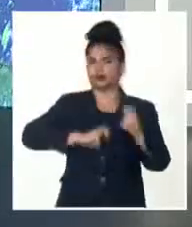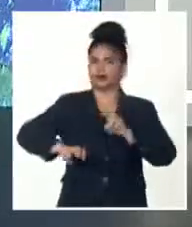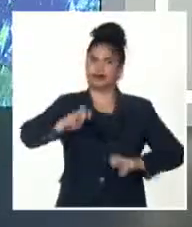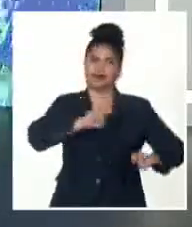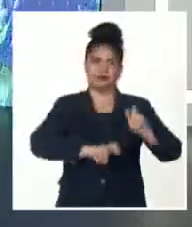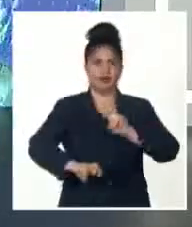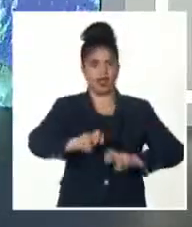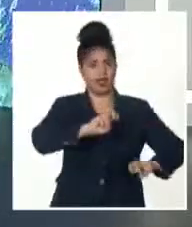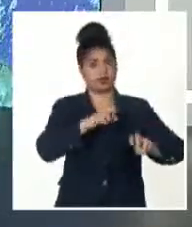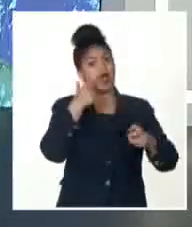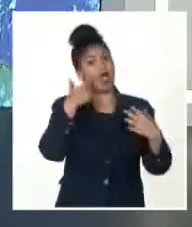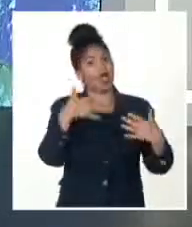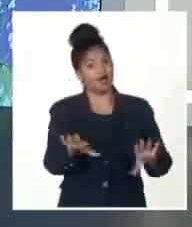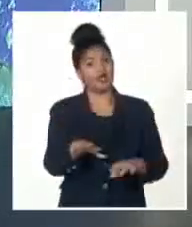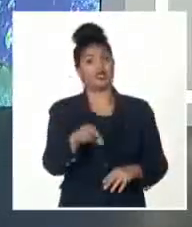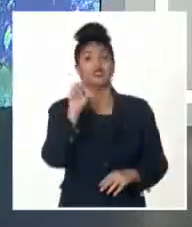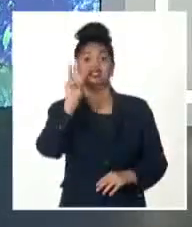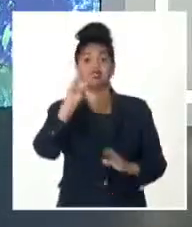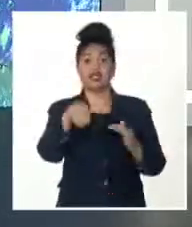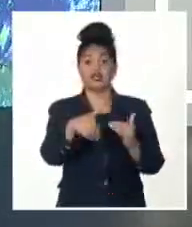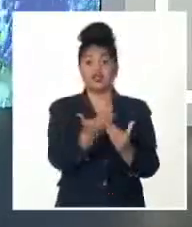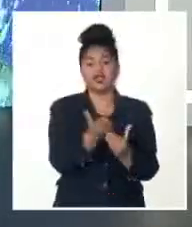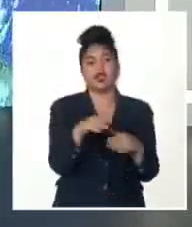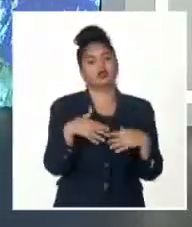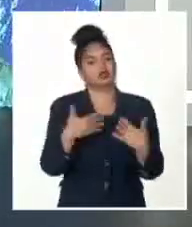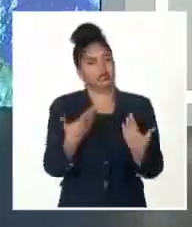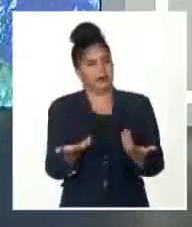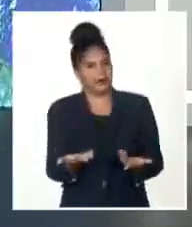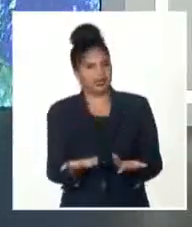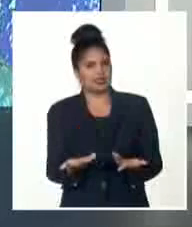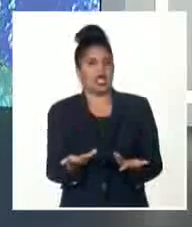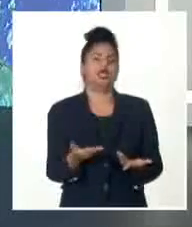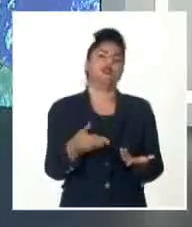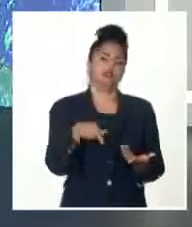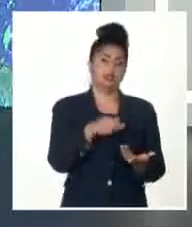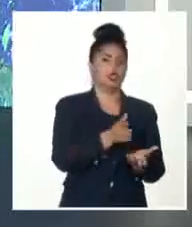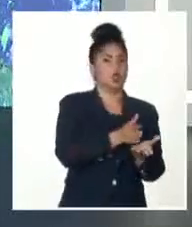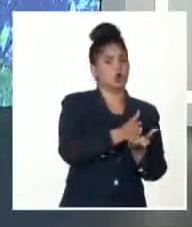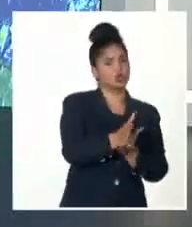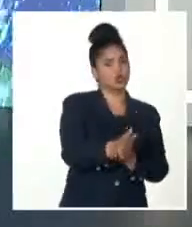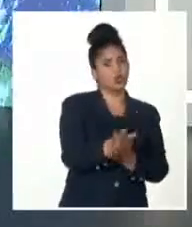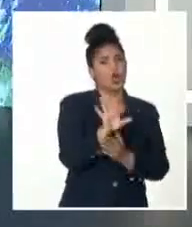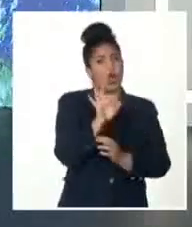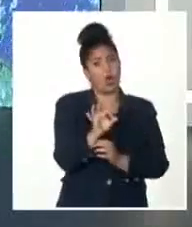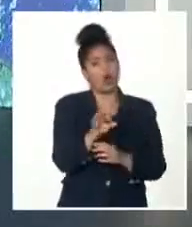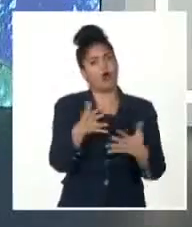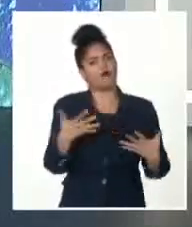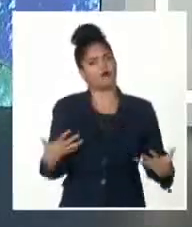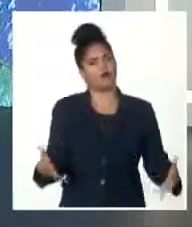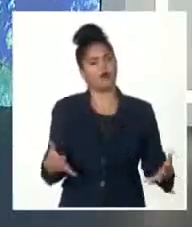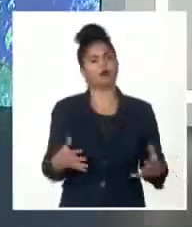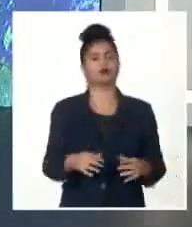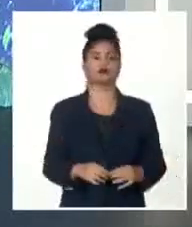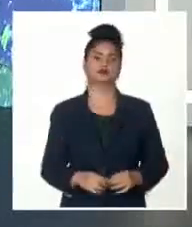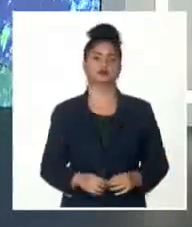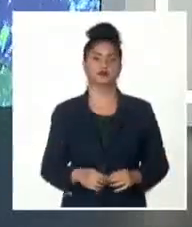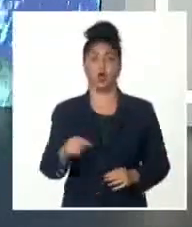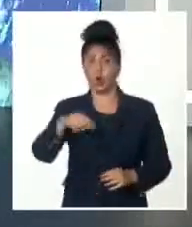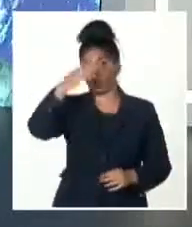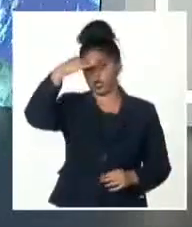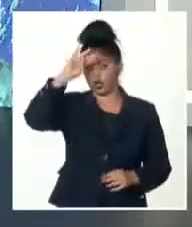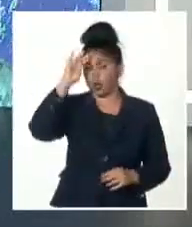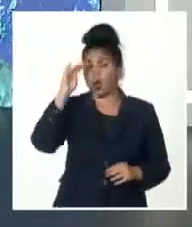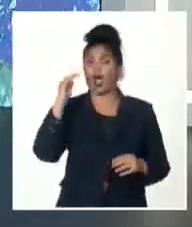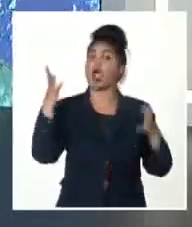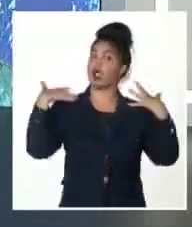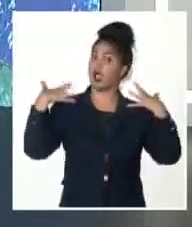48 o 72 horas continuará avanzando hacia aguas del mar Caribe más oriental. Mientras tanto, en Cuba, hoy, calor y alguna